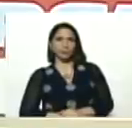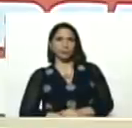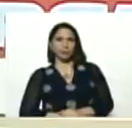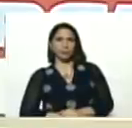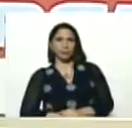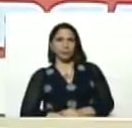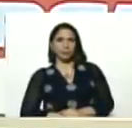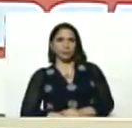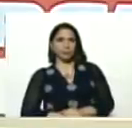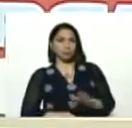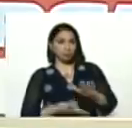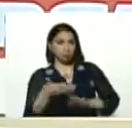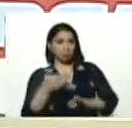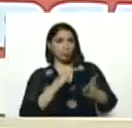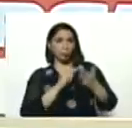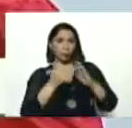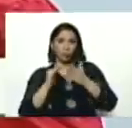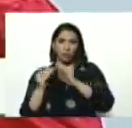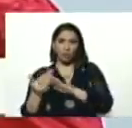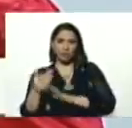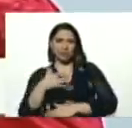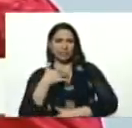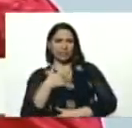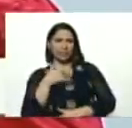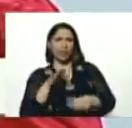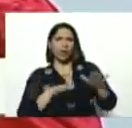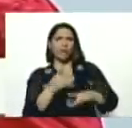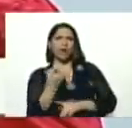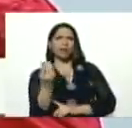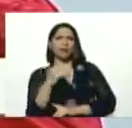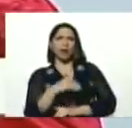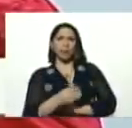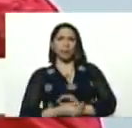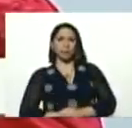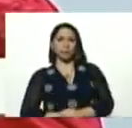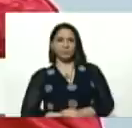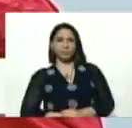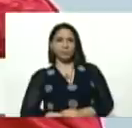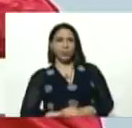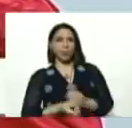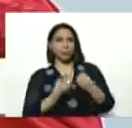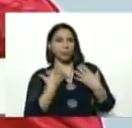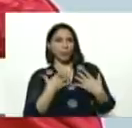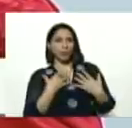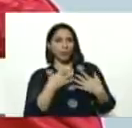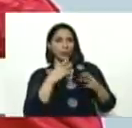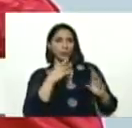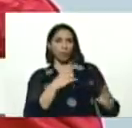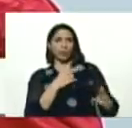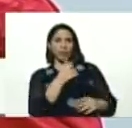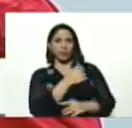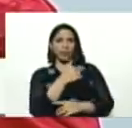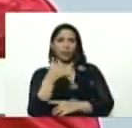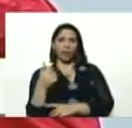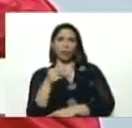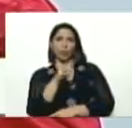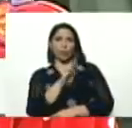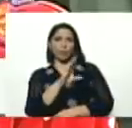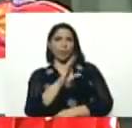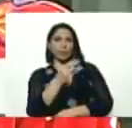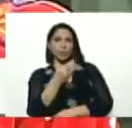fuimos a las comunidades, y sentimos, que aún nos faltaba, bueno, el resultado, es que cada, por cada VCH,